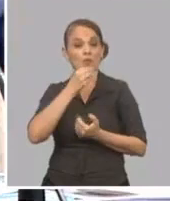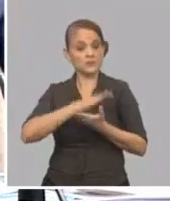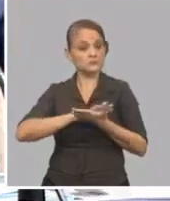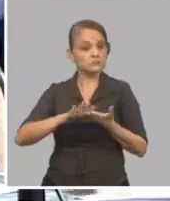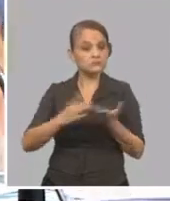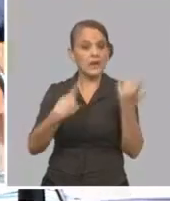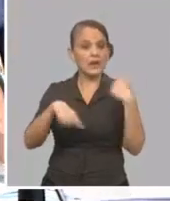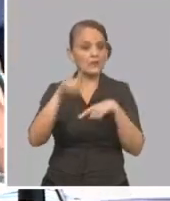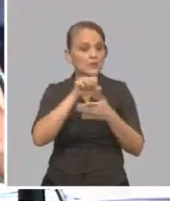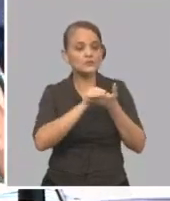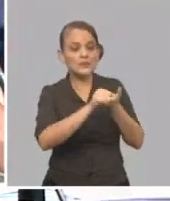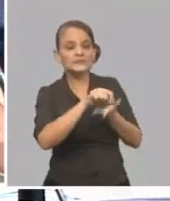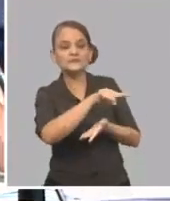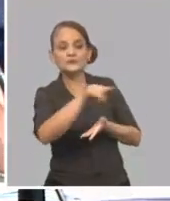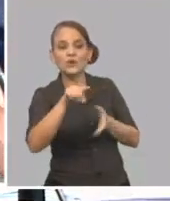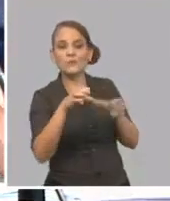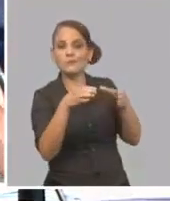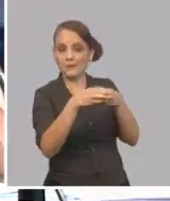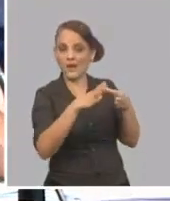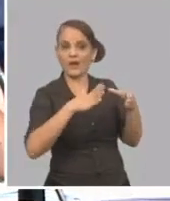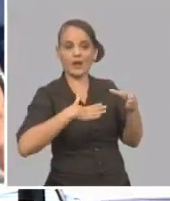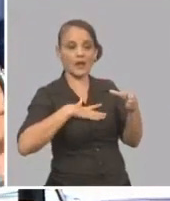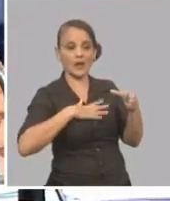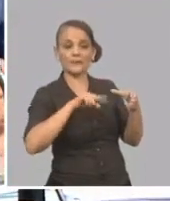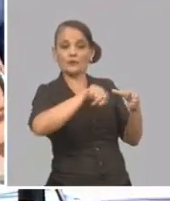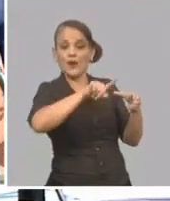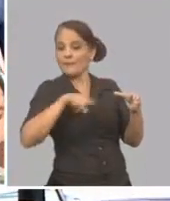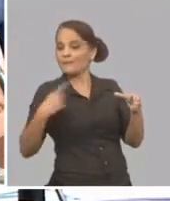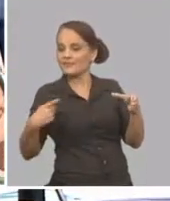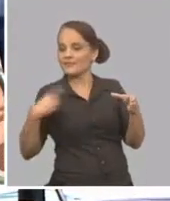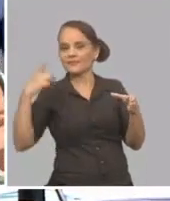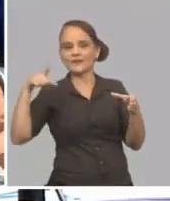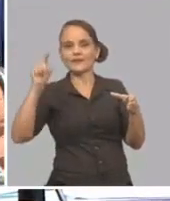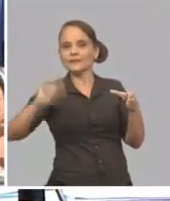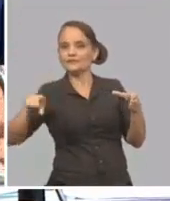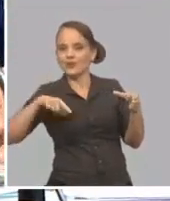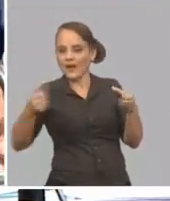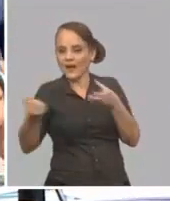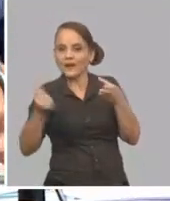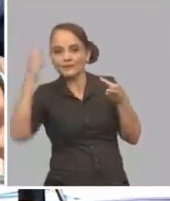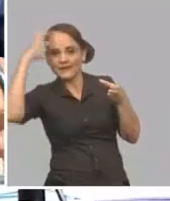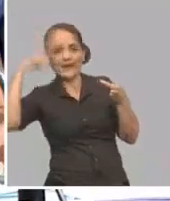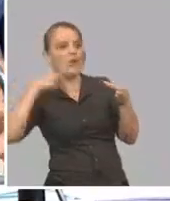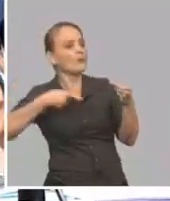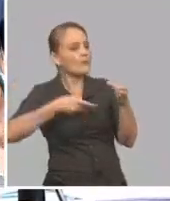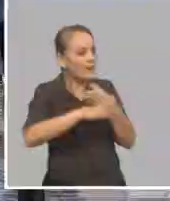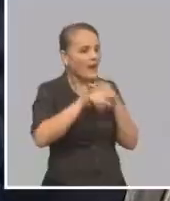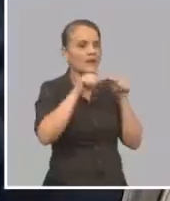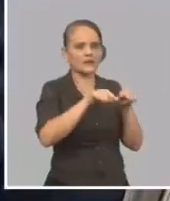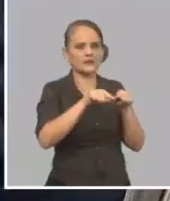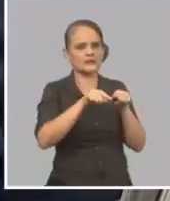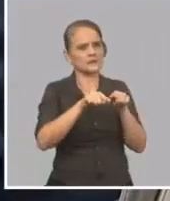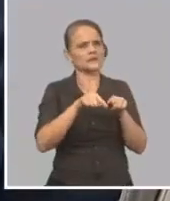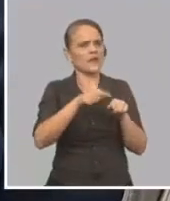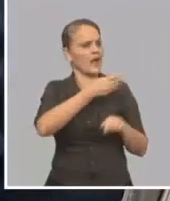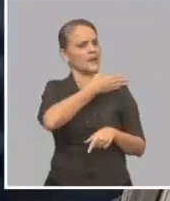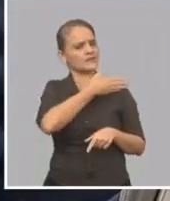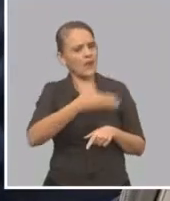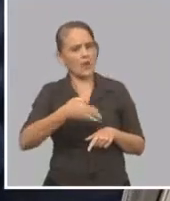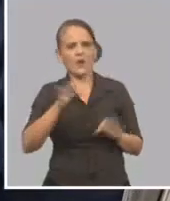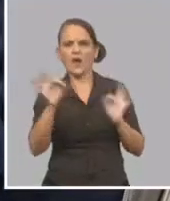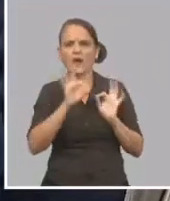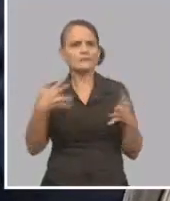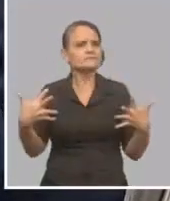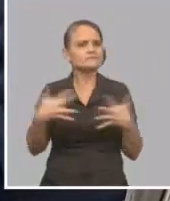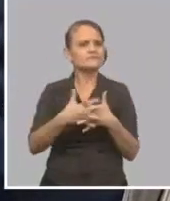en talleres estatales a la forma de gestión no estatal, que es algo que no ha fluido adecuadamente. Por